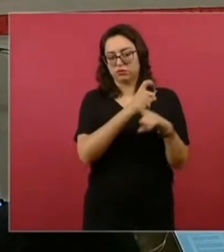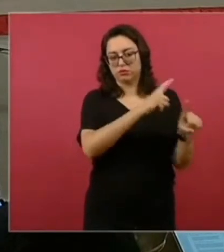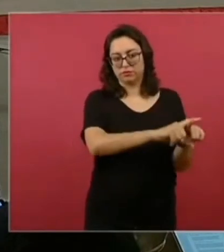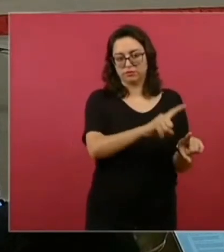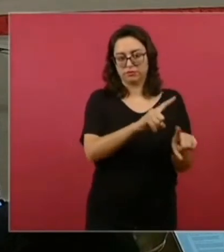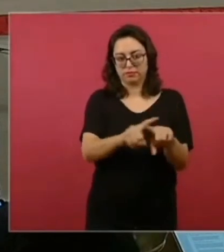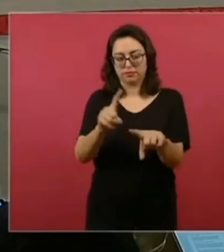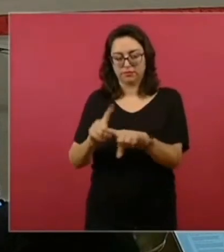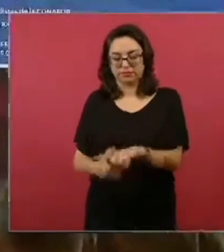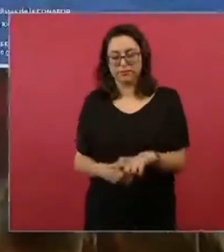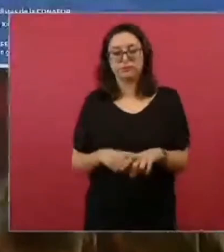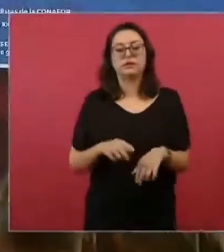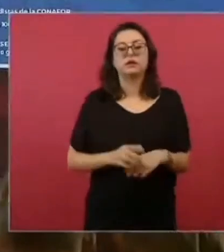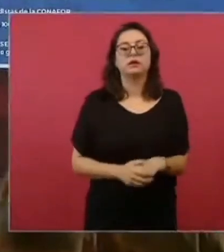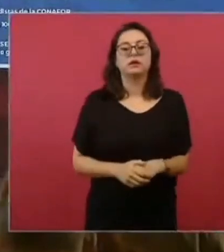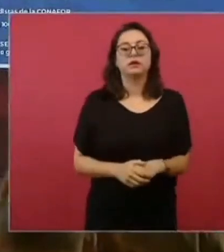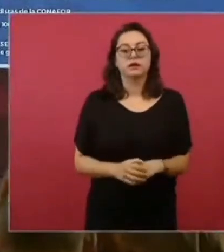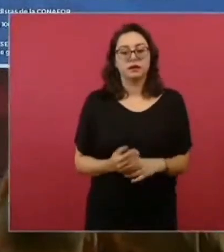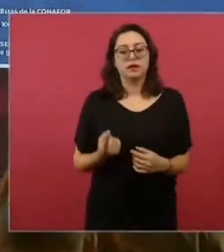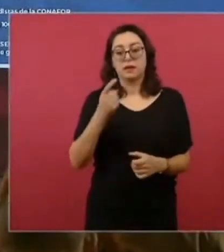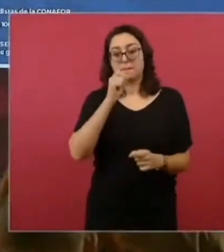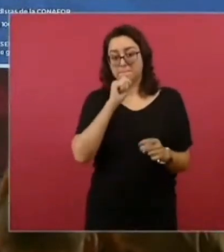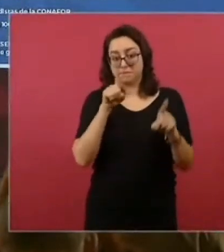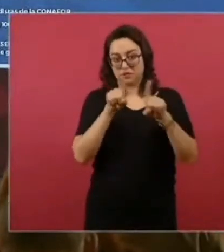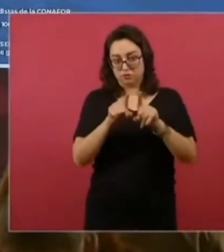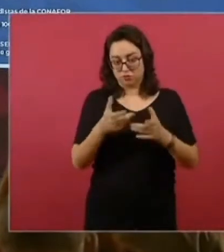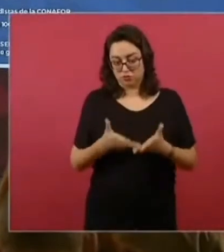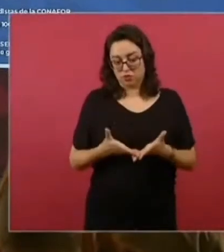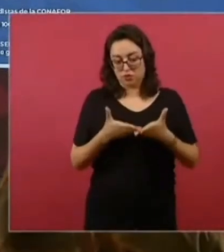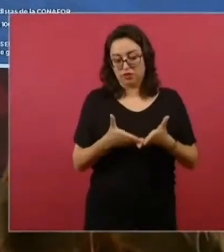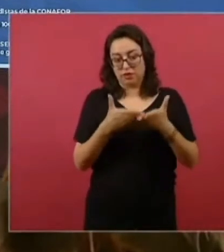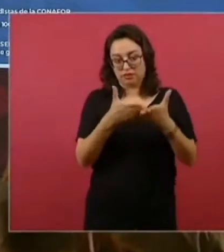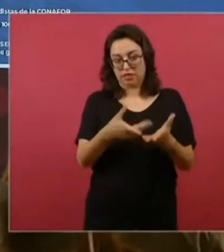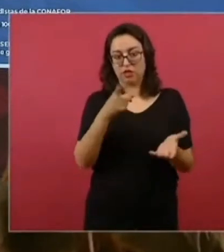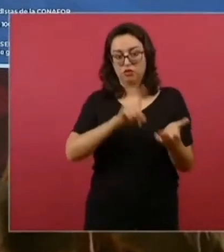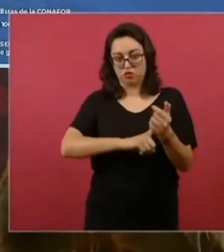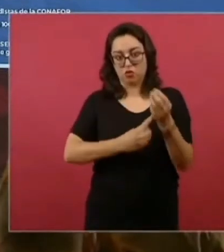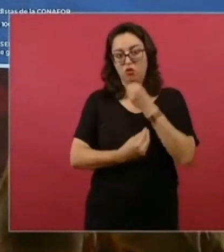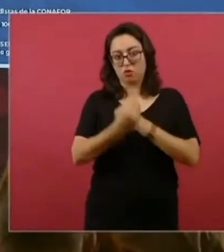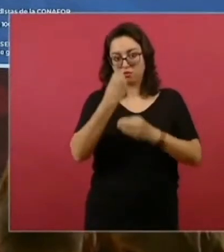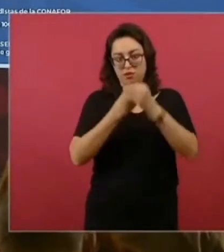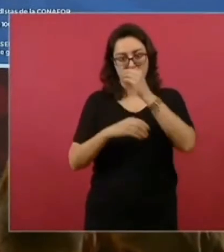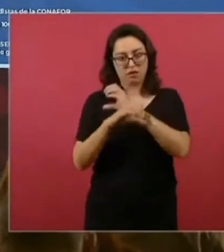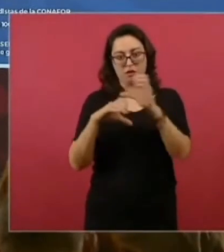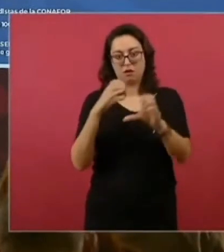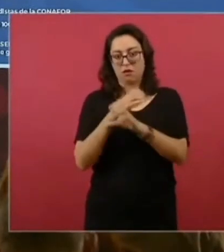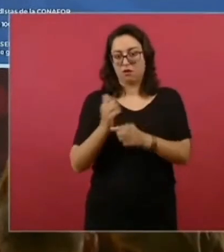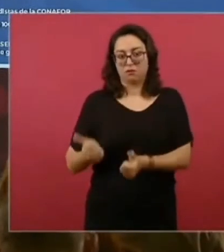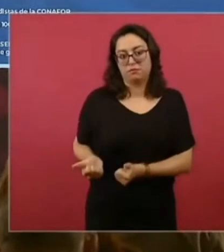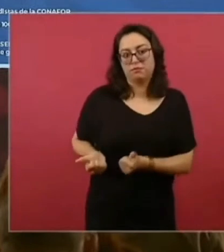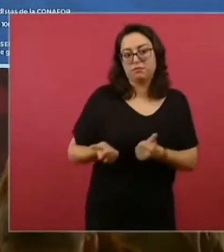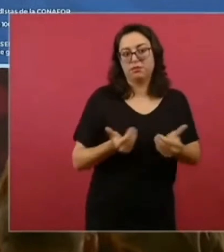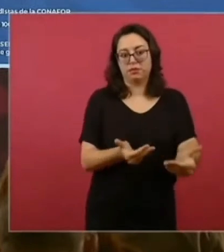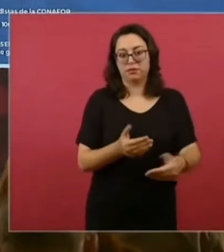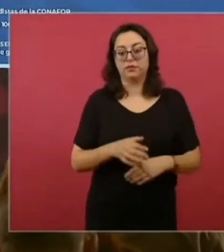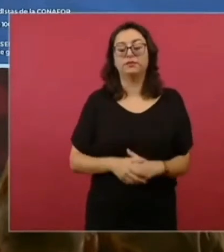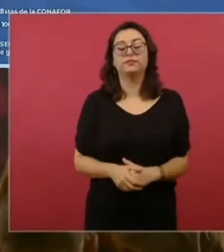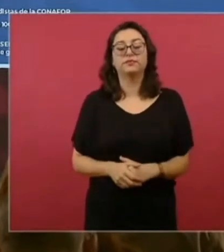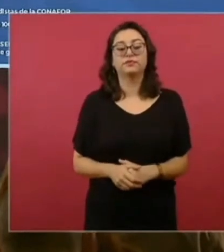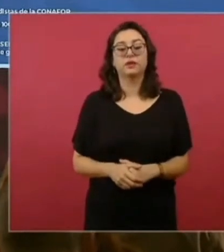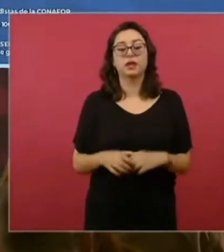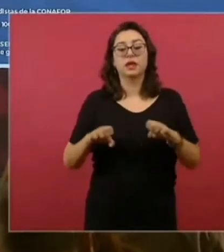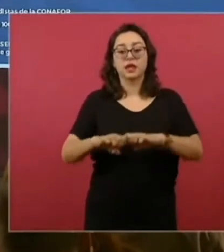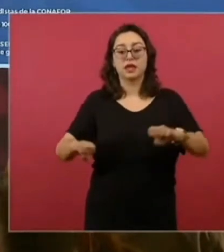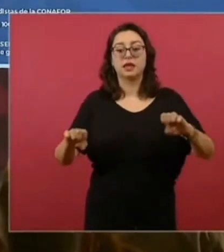,729 toneladas de insumos a través de un buque de la Secretaría de Marina. Y fue un equipo que era una brigada de